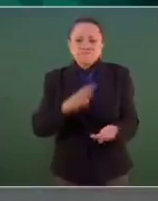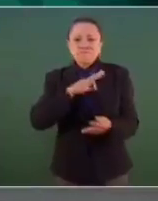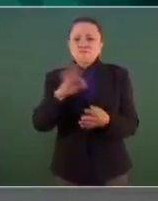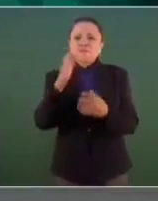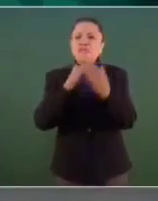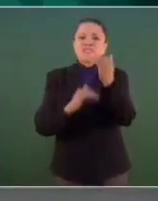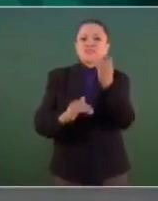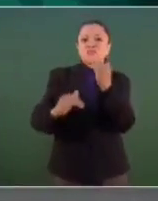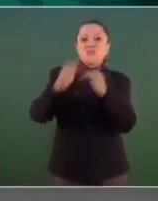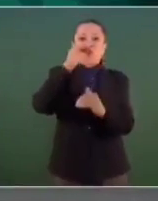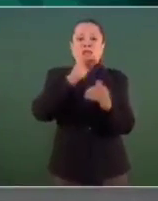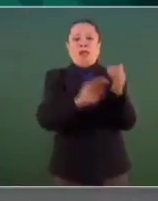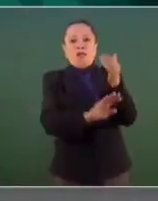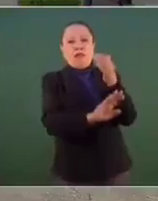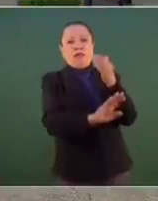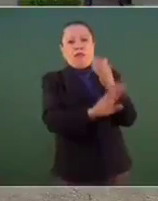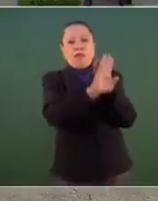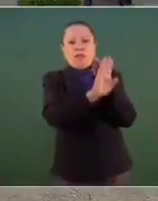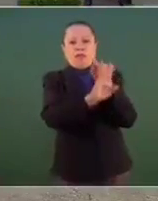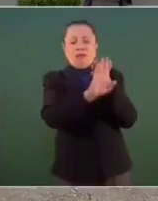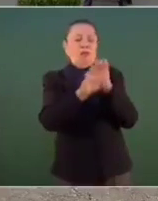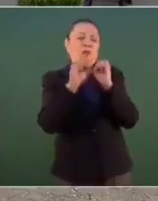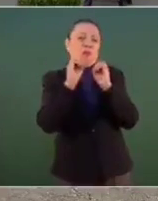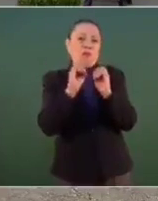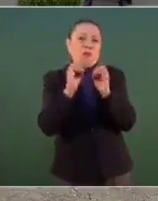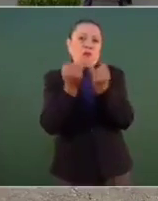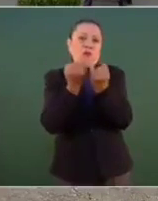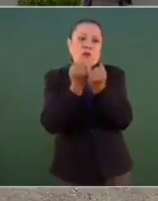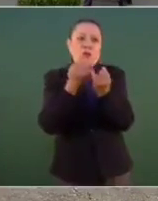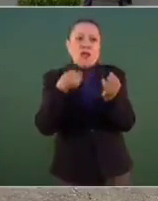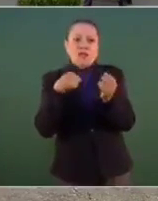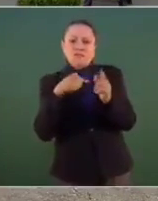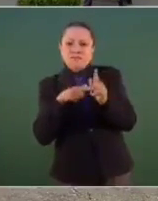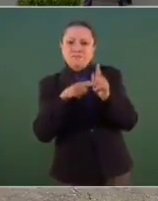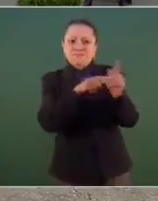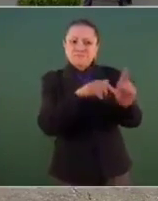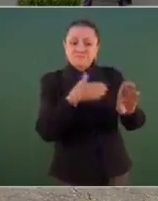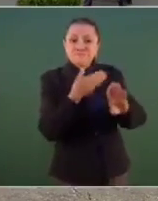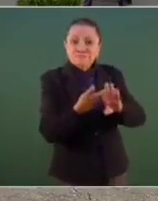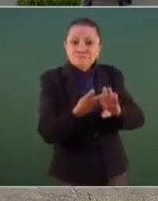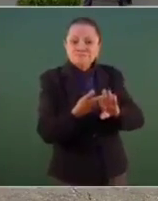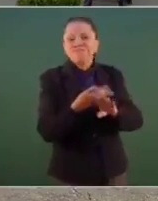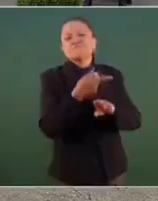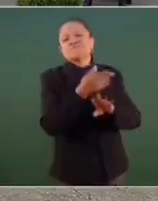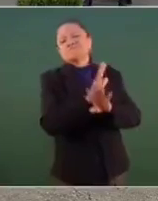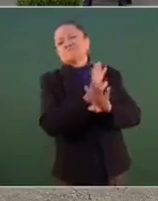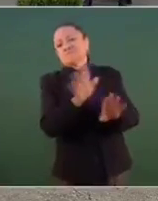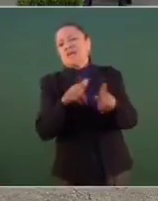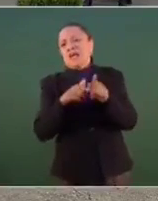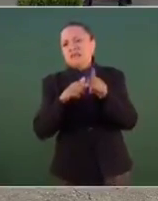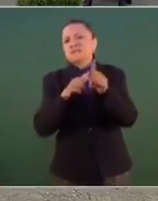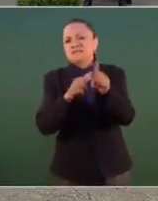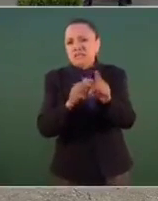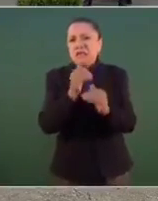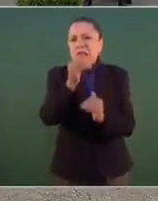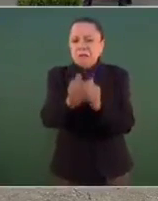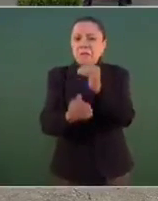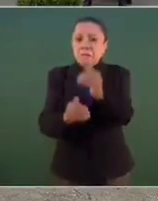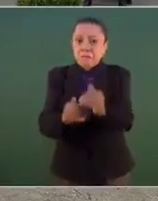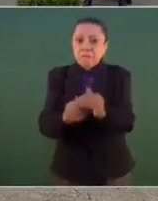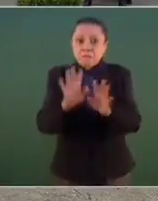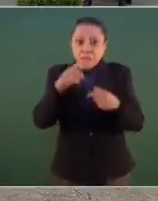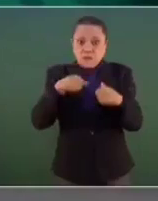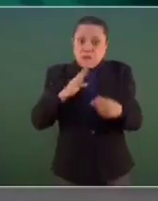la ofensa y seguir adelante. Pide perdón si actuaste